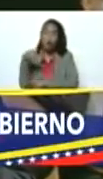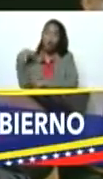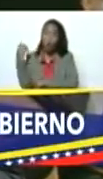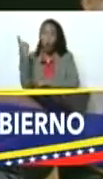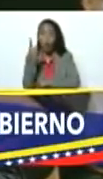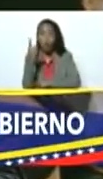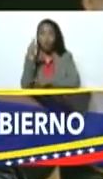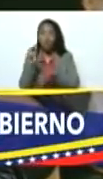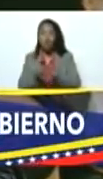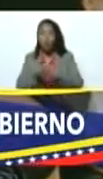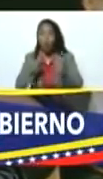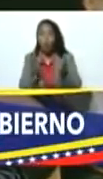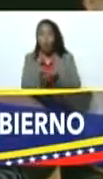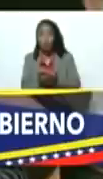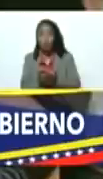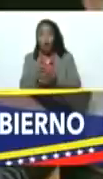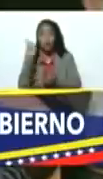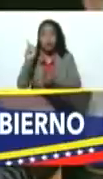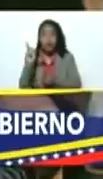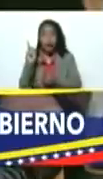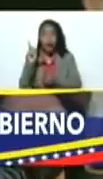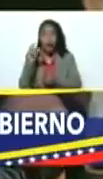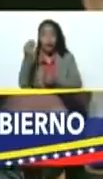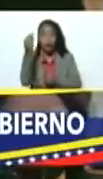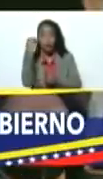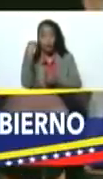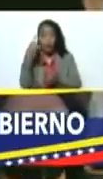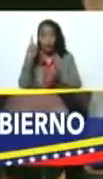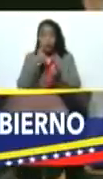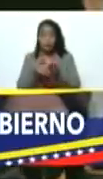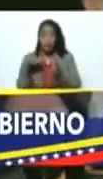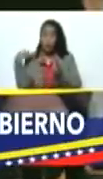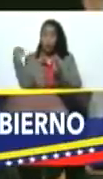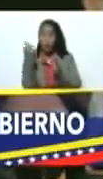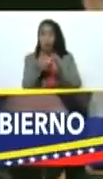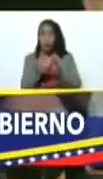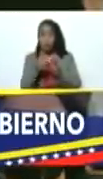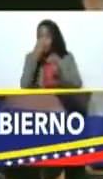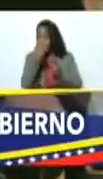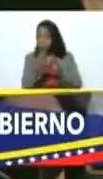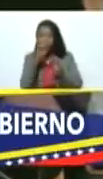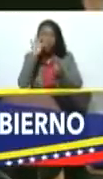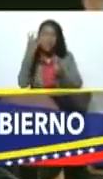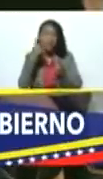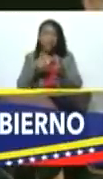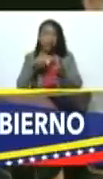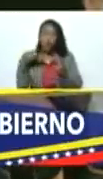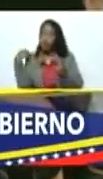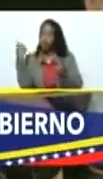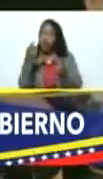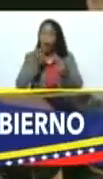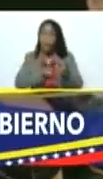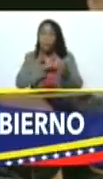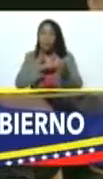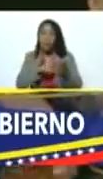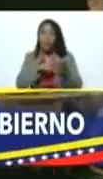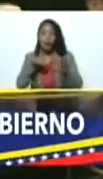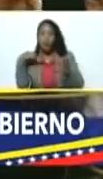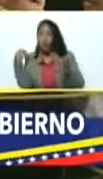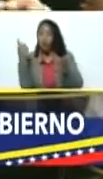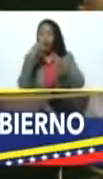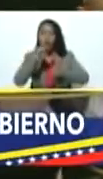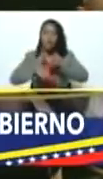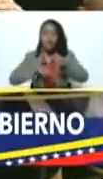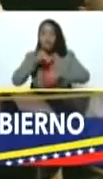en el mundo. El Chir de Italia, el Tour de Francia, la vuelta a España y la vuelta al Táchira en bicicleta.